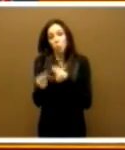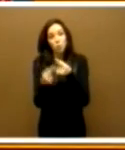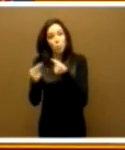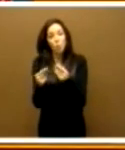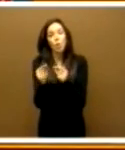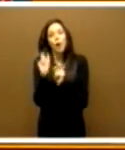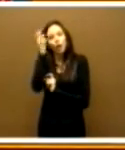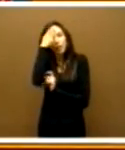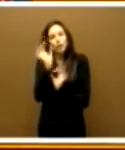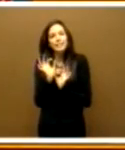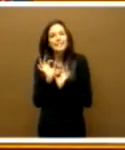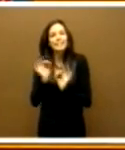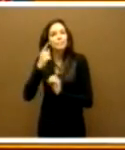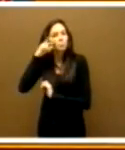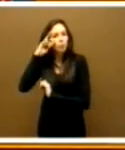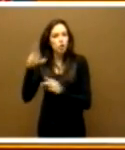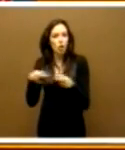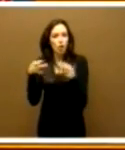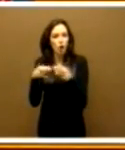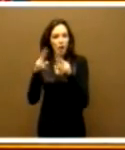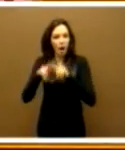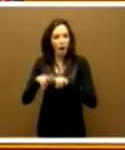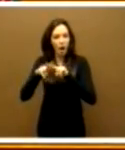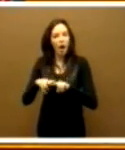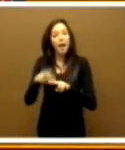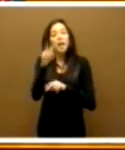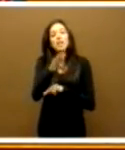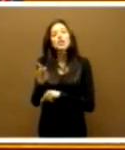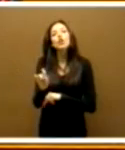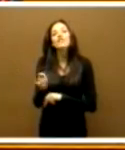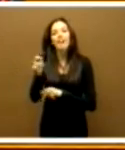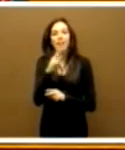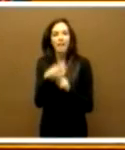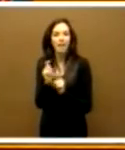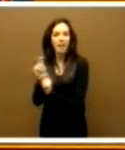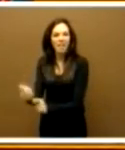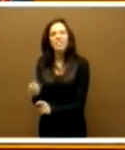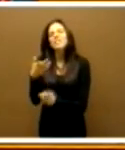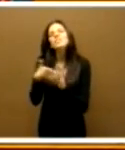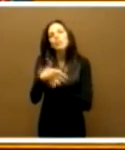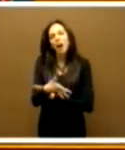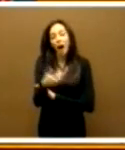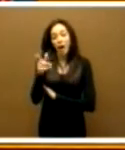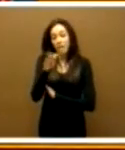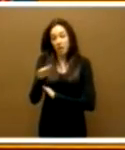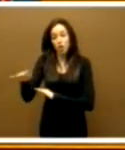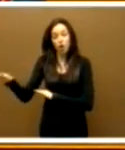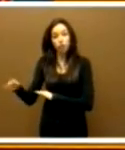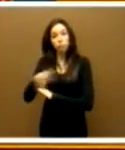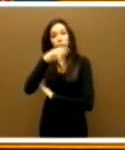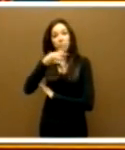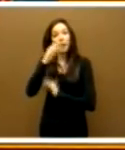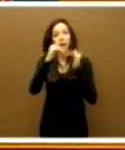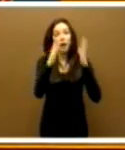sociología, existen más niños llaves. Es decir, niños que llegan por la tarde a casa, que están